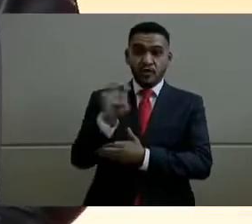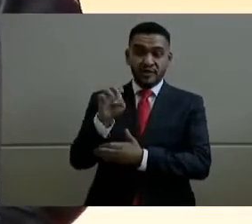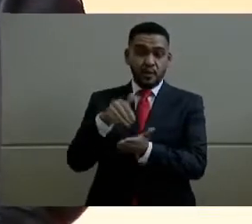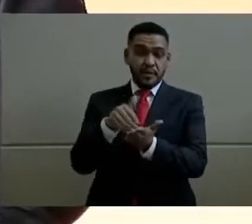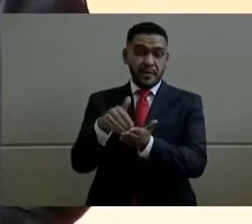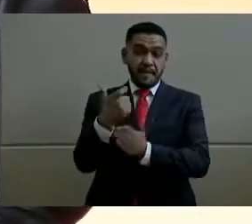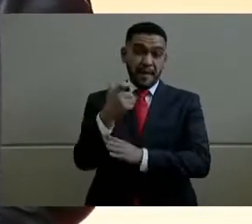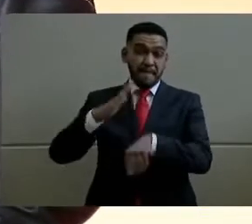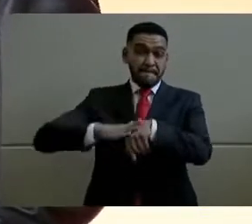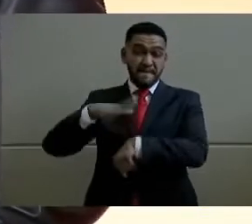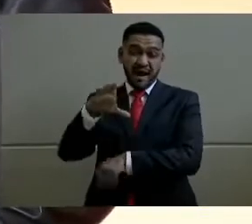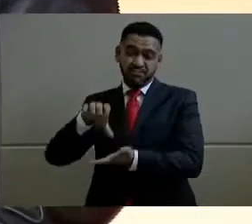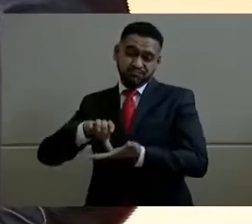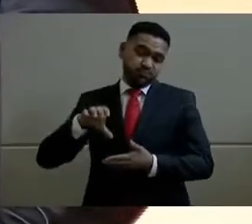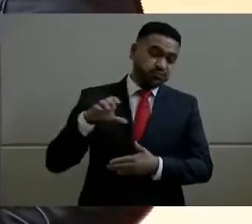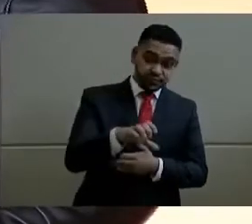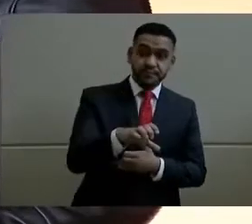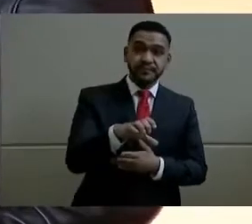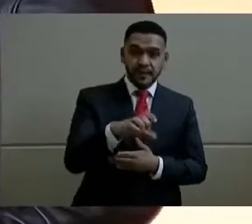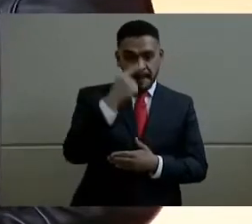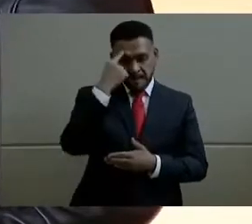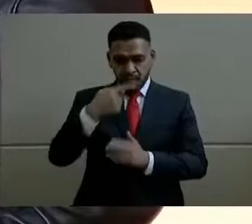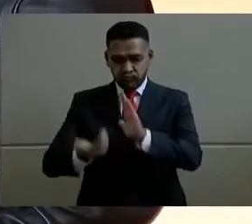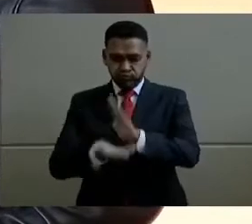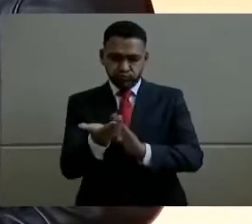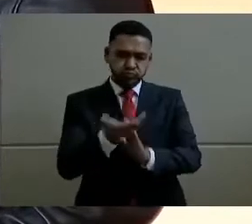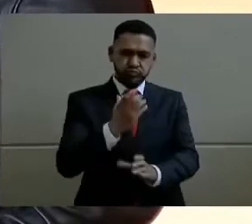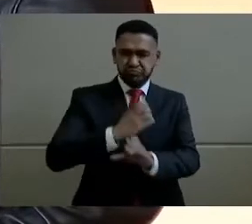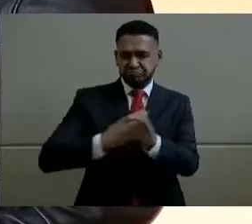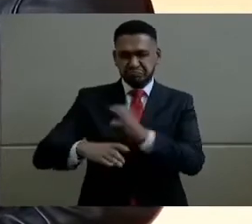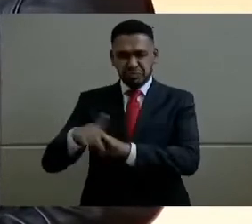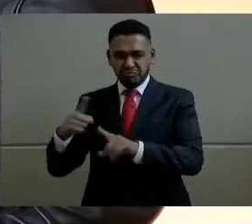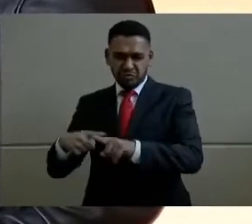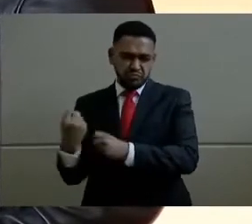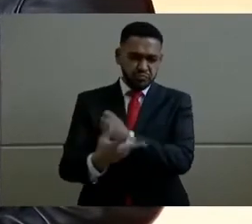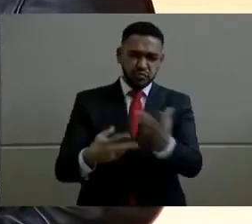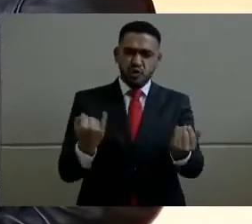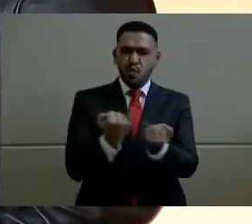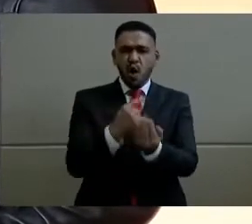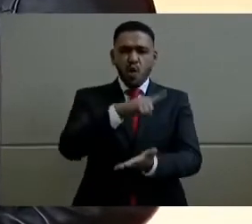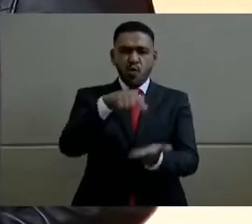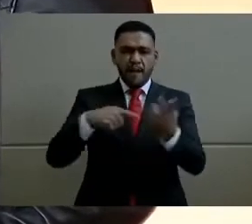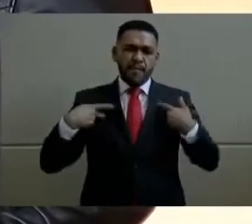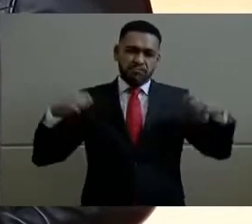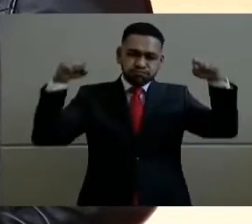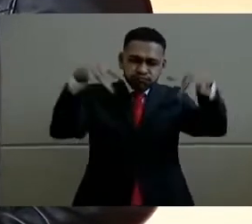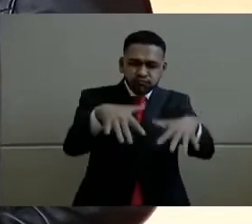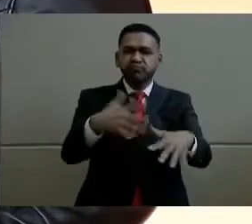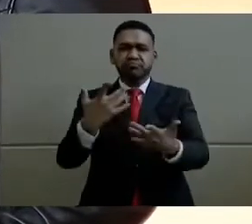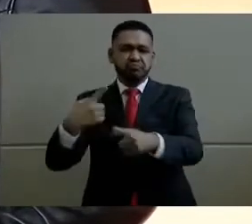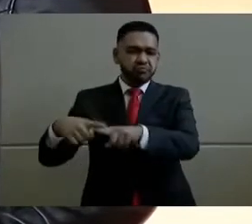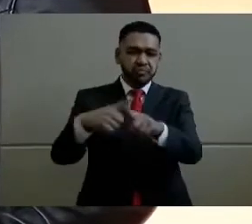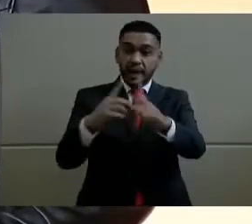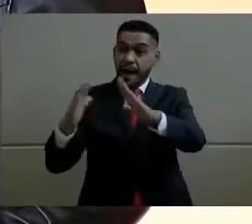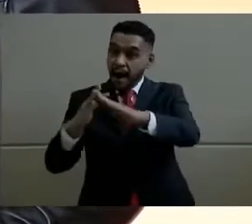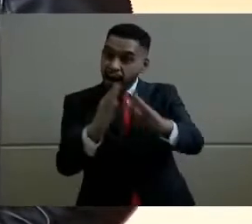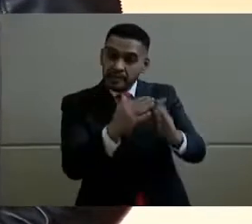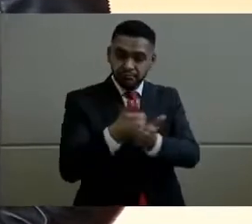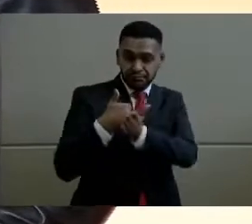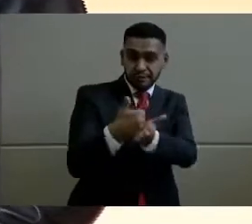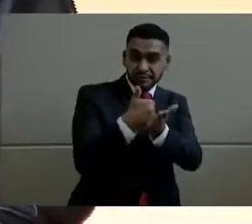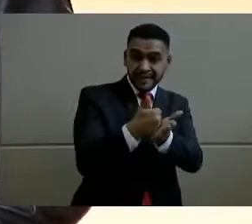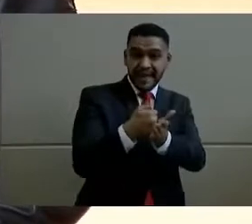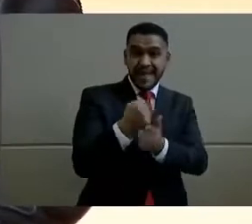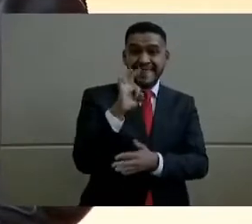millones de pesos en infraestructura, en equipamiento, en espacio público, en vivienda, más de